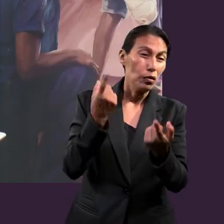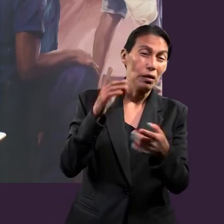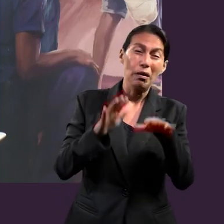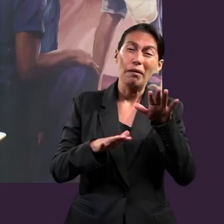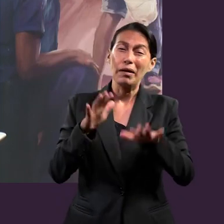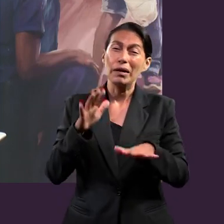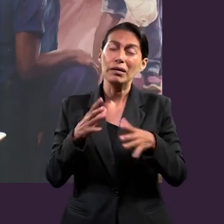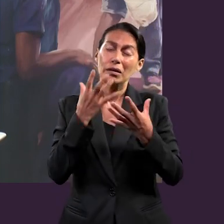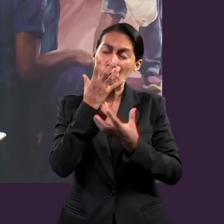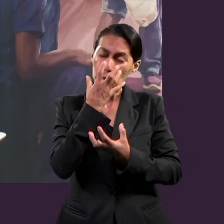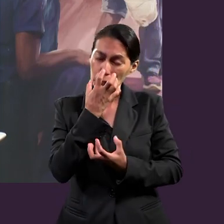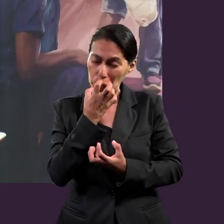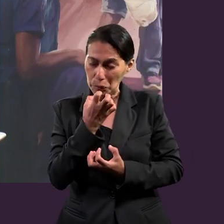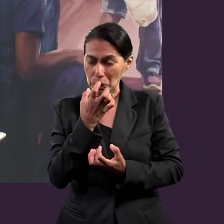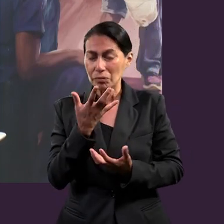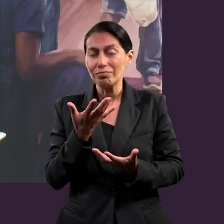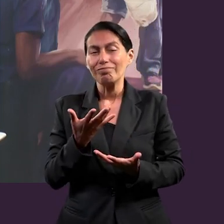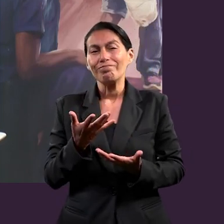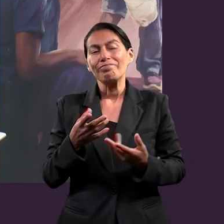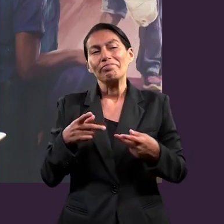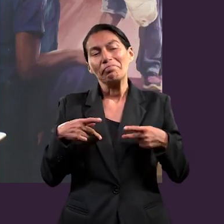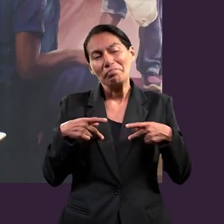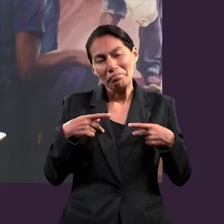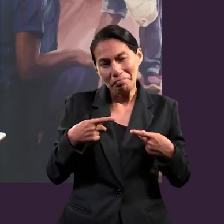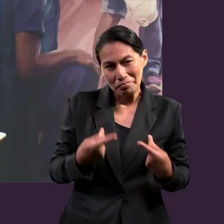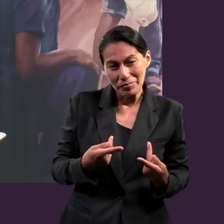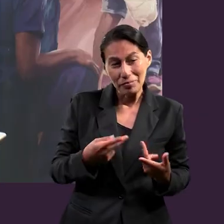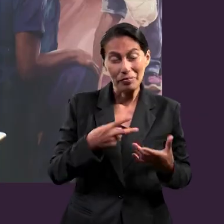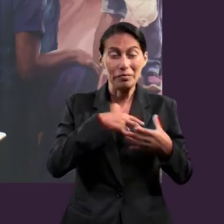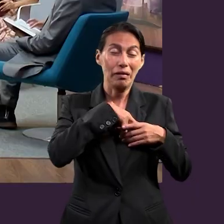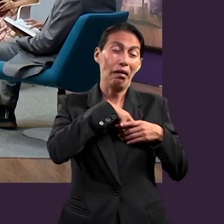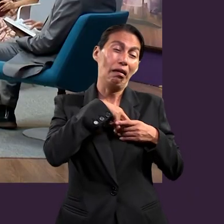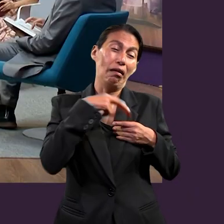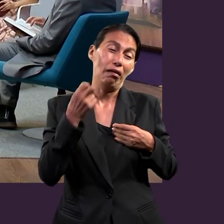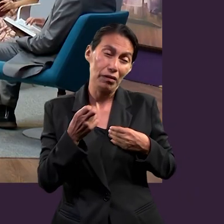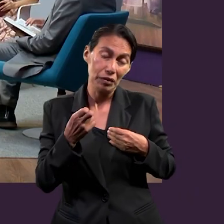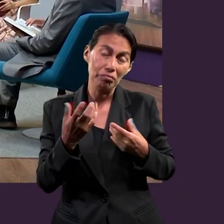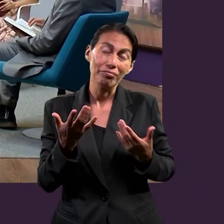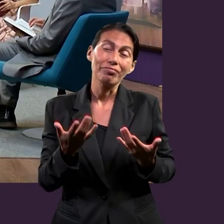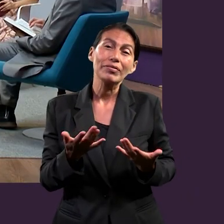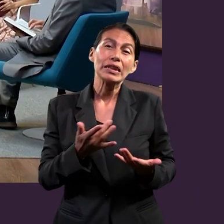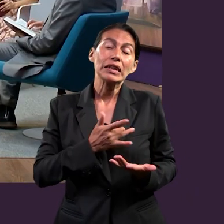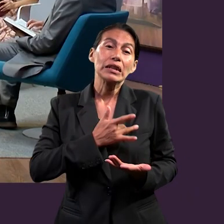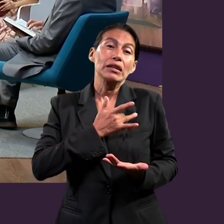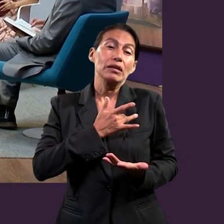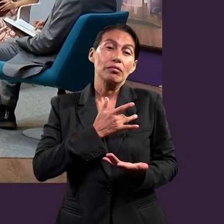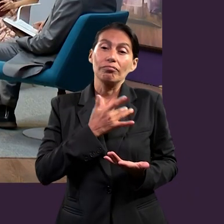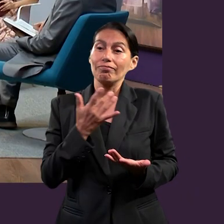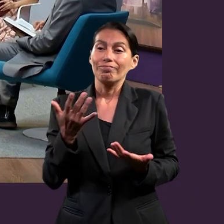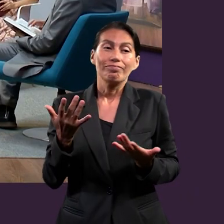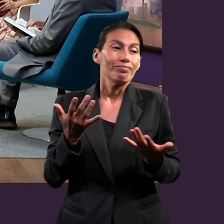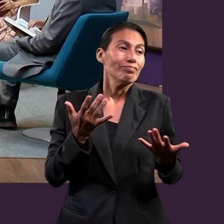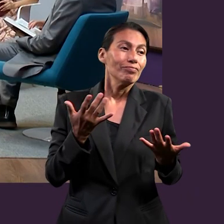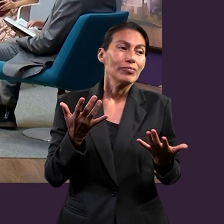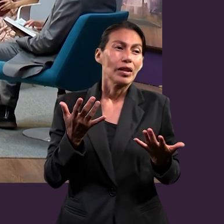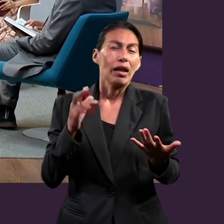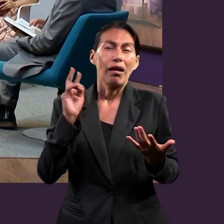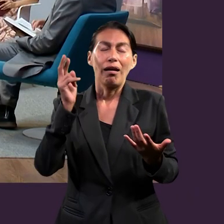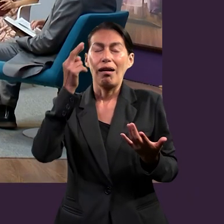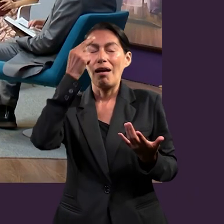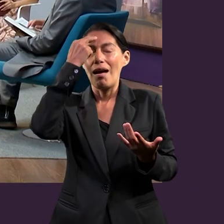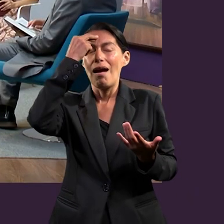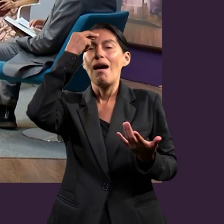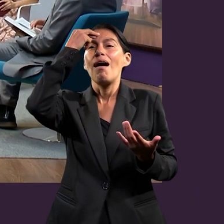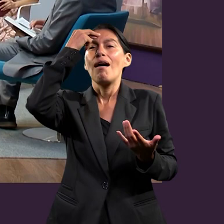que algunas veces nosotros estamos tristes, estamos, nos sentimos vacíos y lo primero que hacemos nosotros es a veces recordar esas